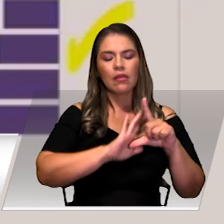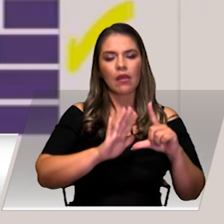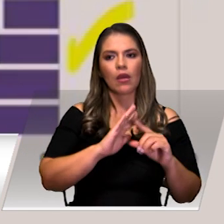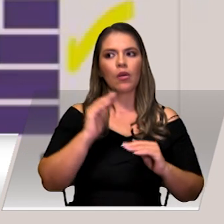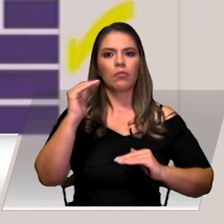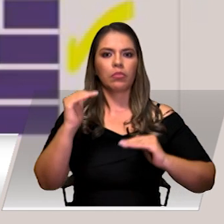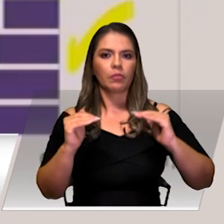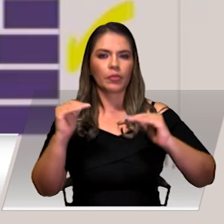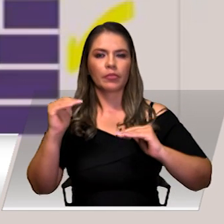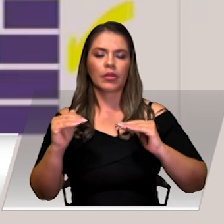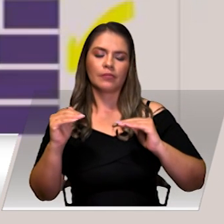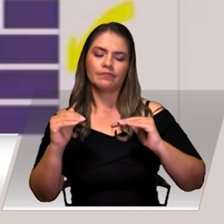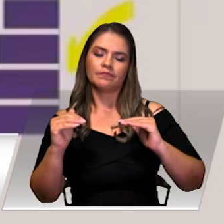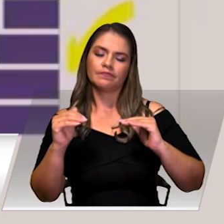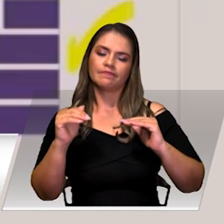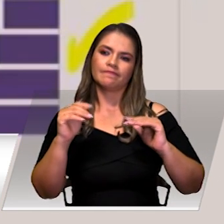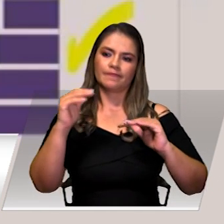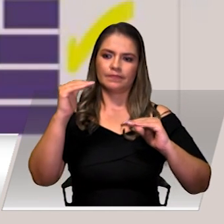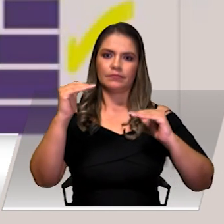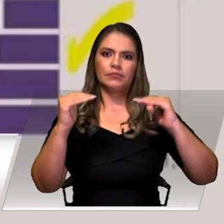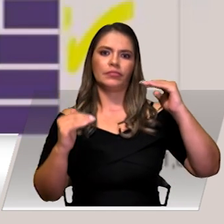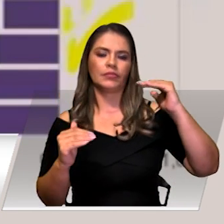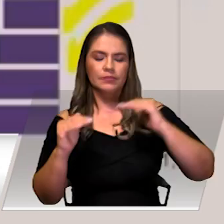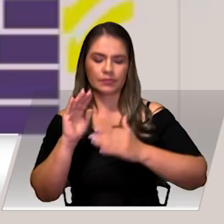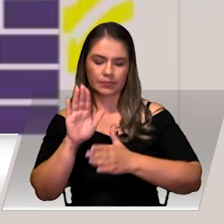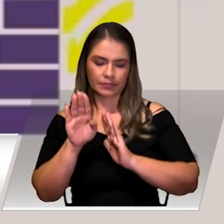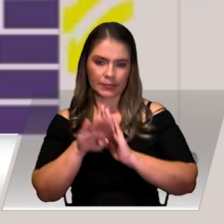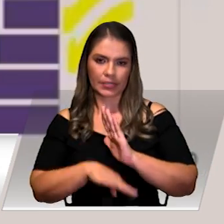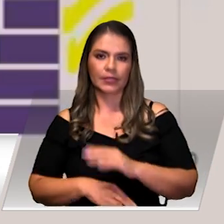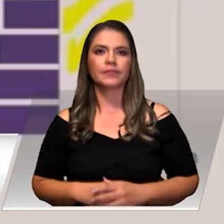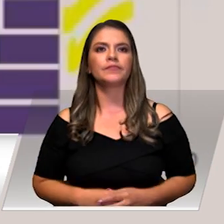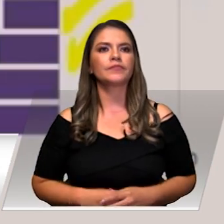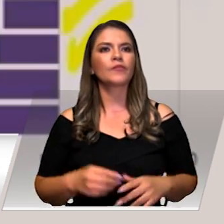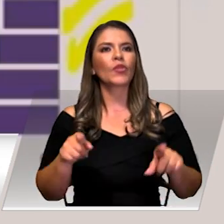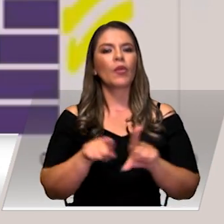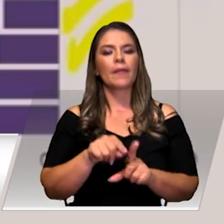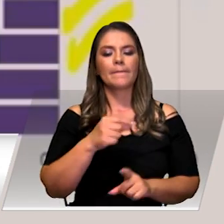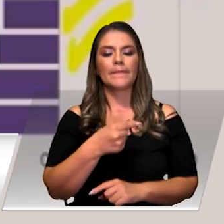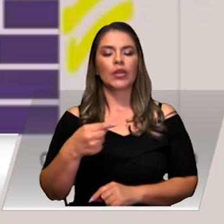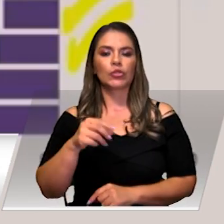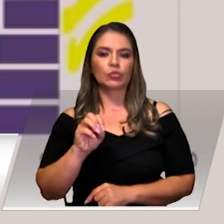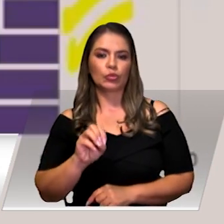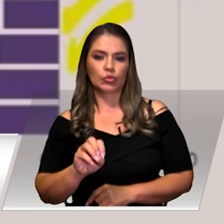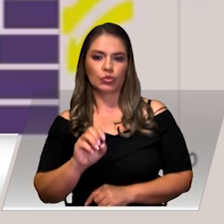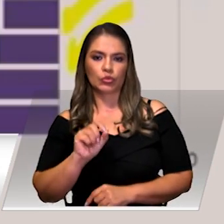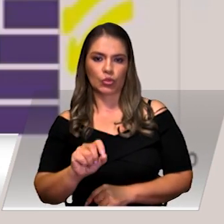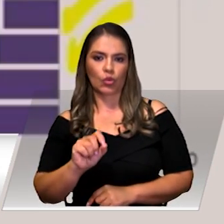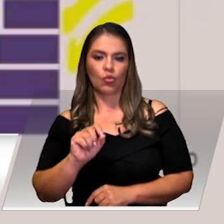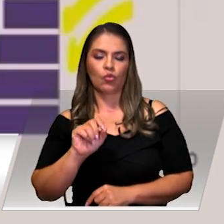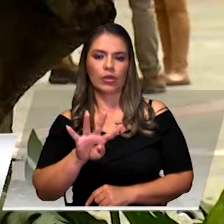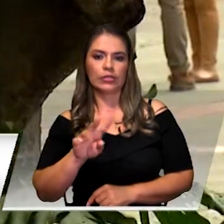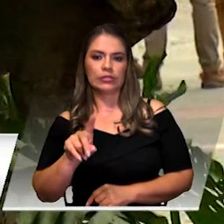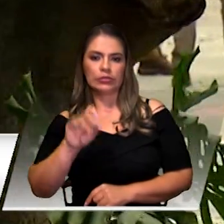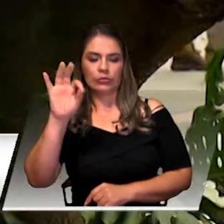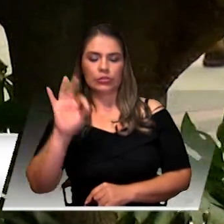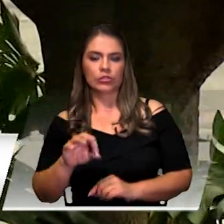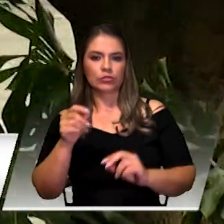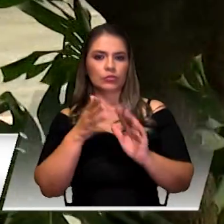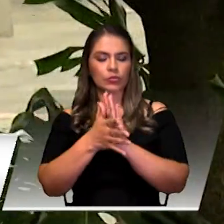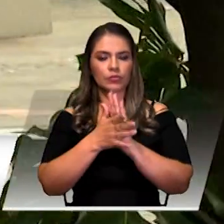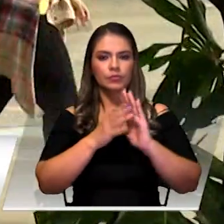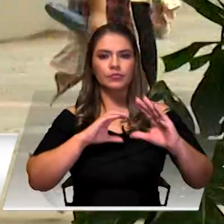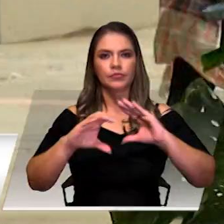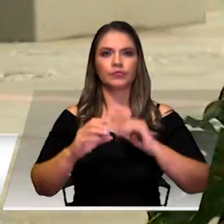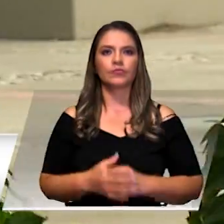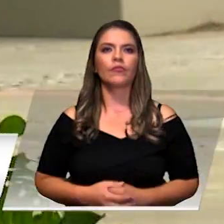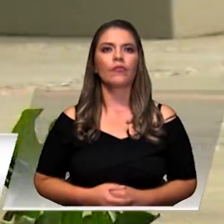explican una variación negativa, así como la variación negativa del menos 0,46% en información y comunicación. La educación